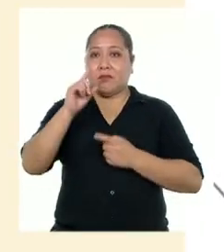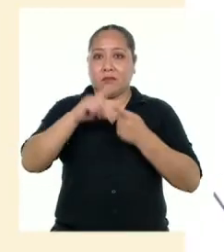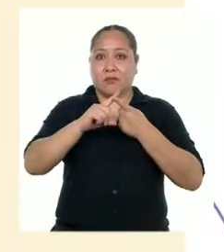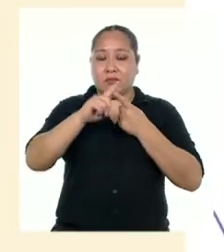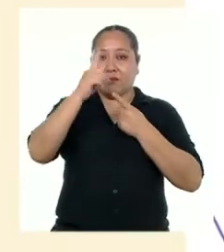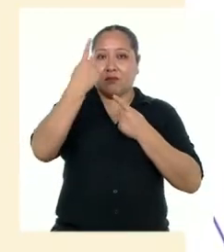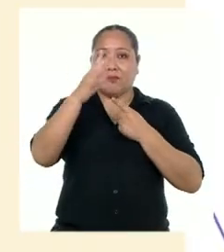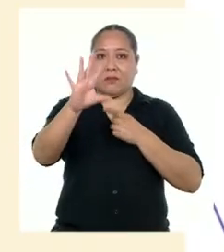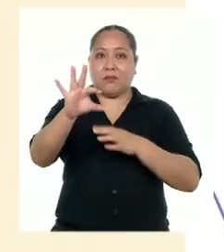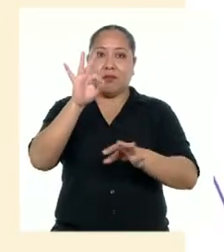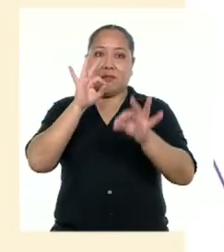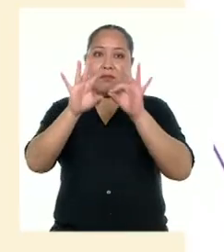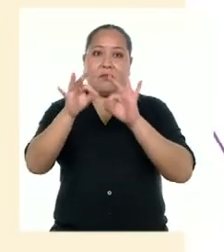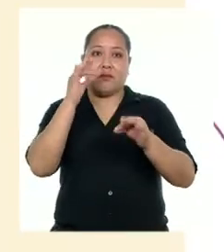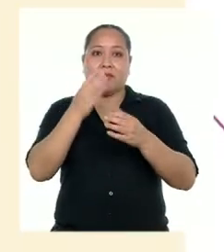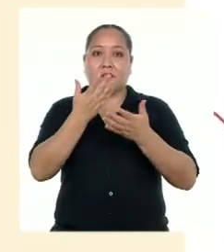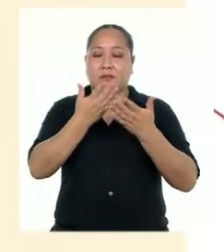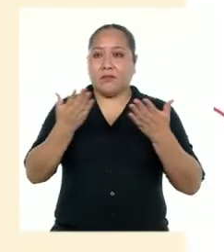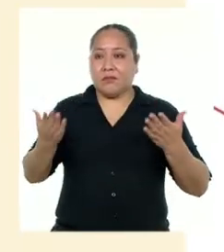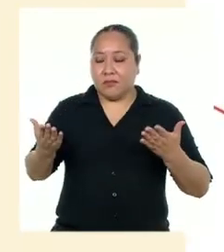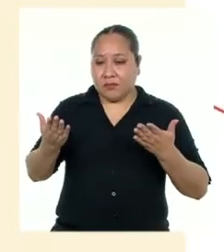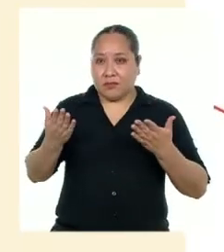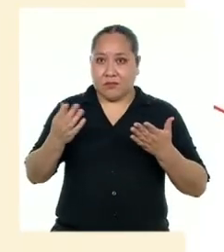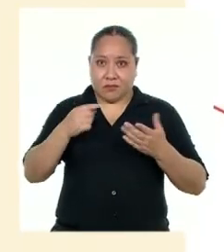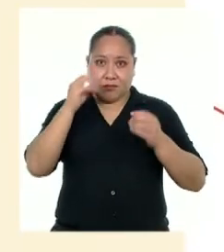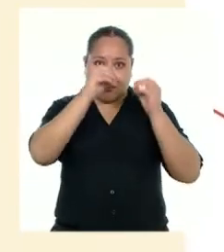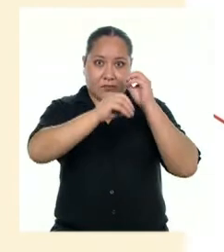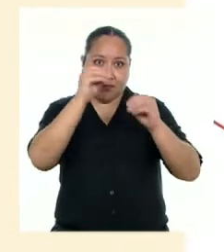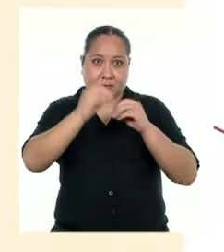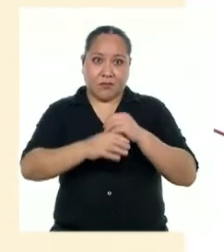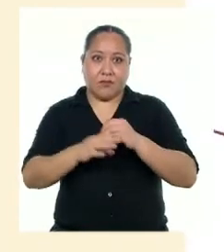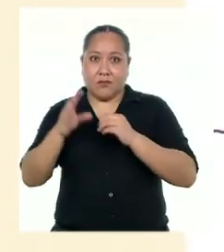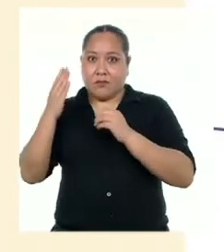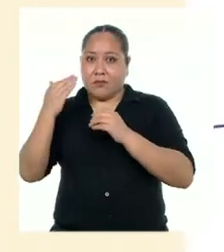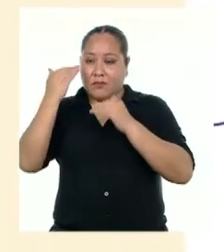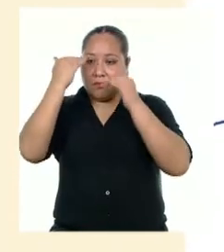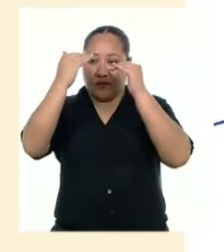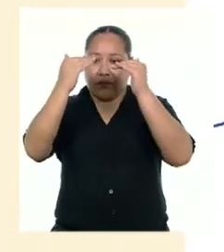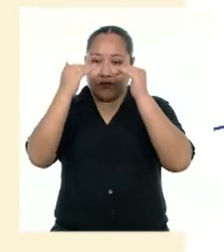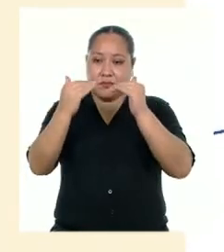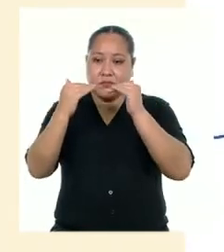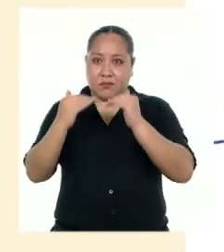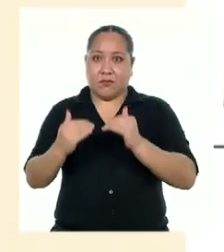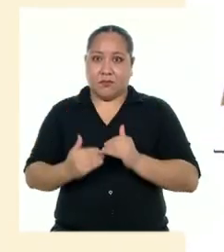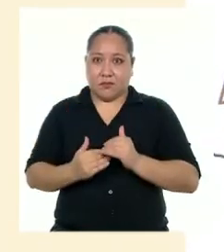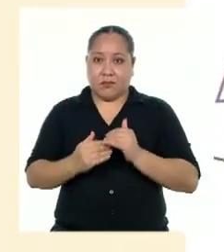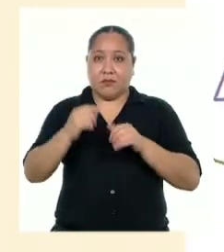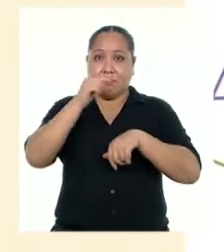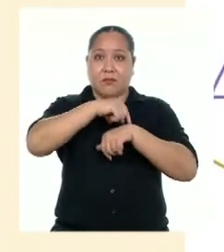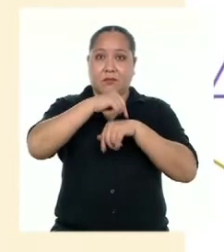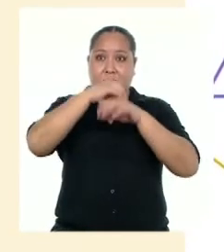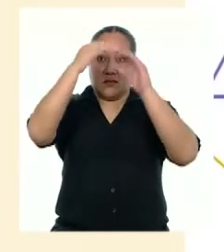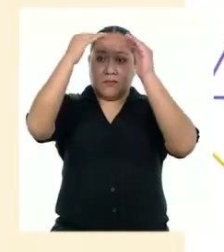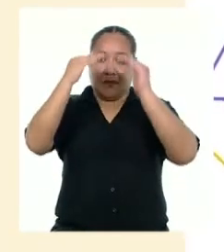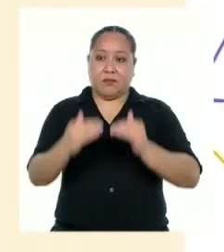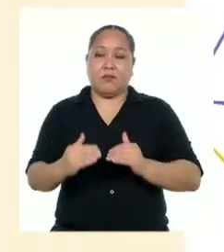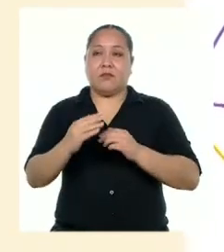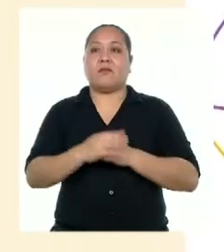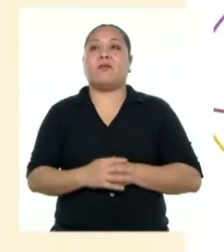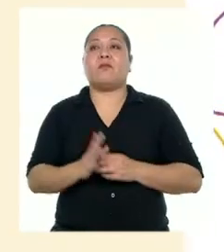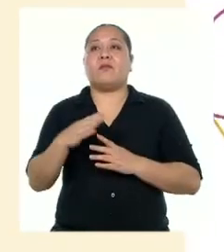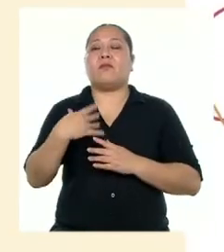Primero, seleccionamos los hechos a considerar y los ubicamos en una línea del tiempo. Luego,